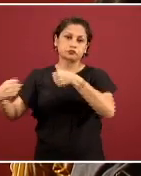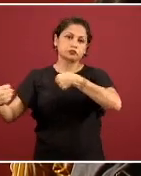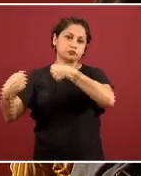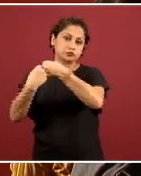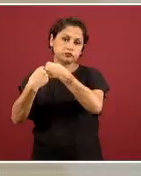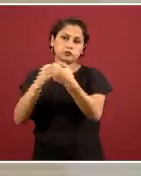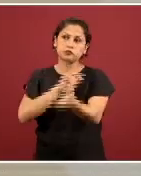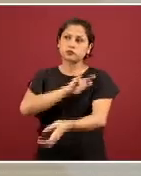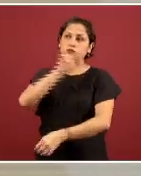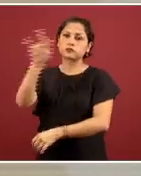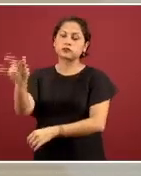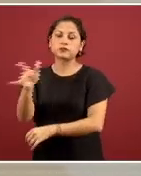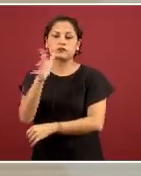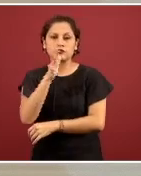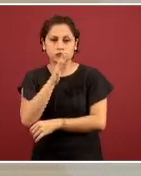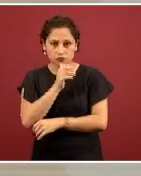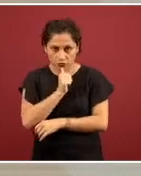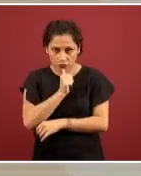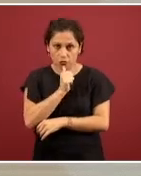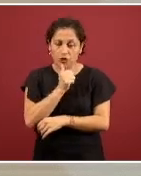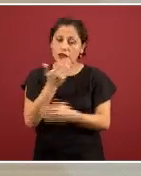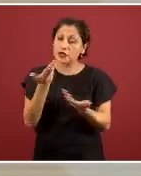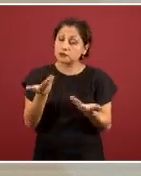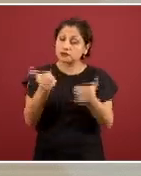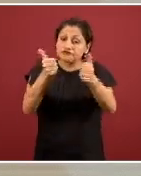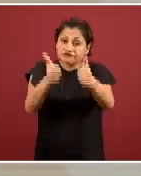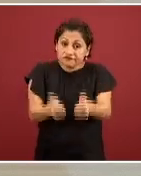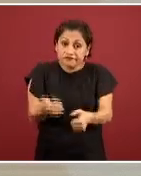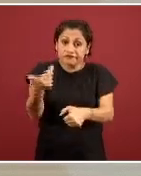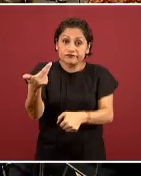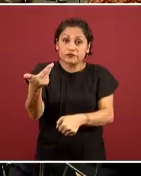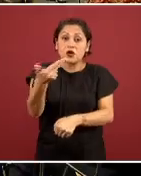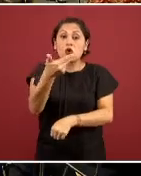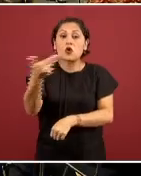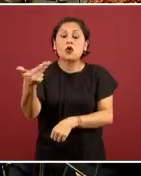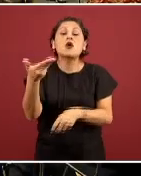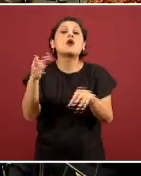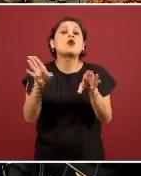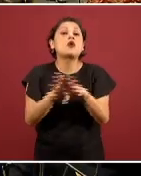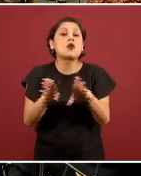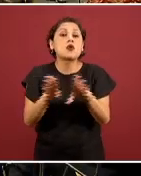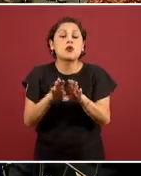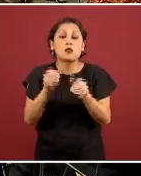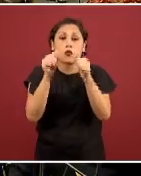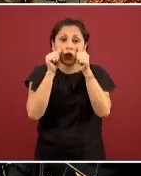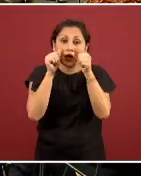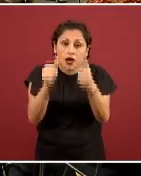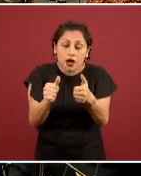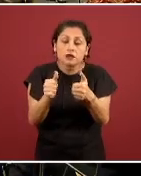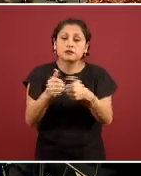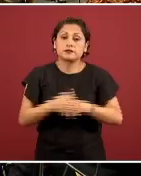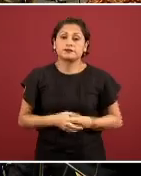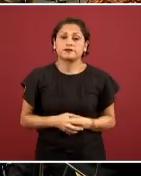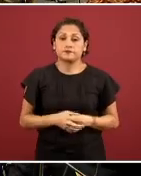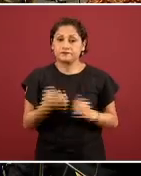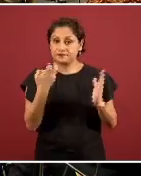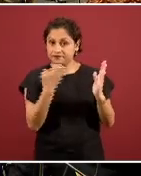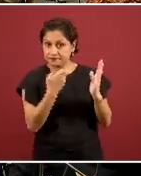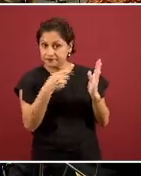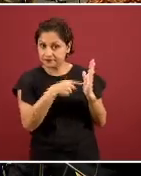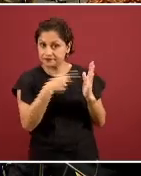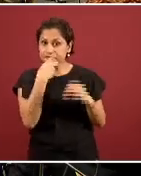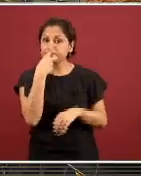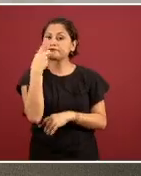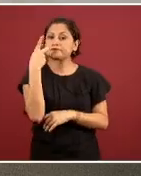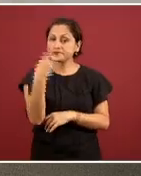fronteras y han evitado el regreso ordenado de sus connacionales a sus países. Este protocolo lo que